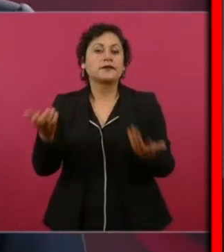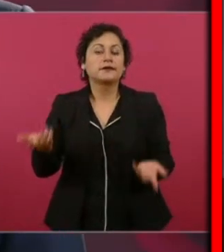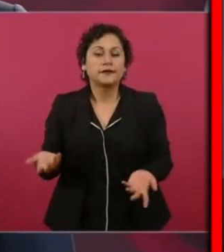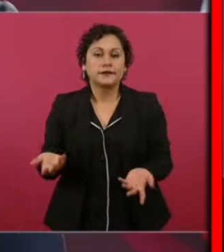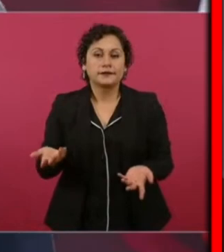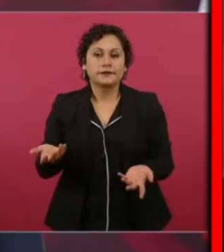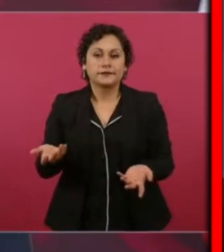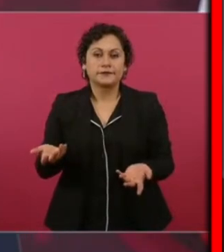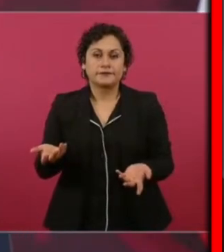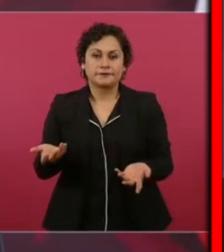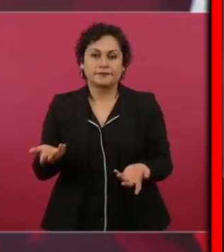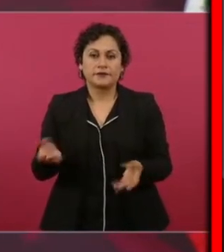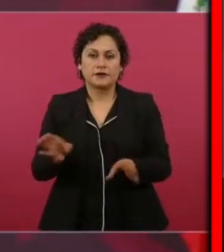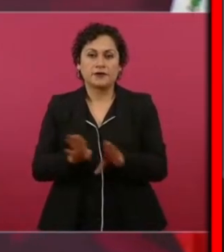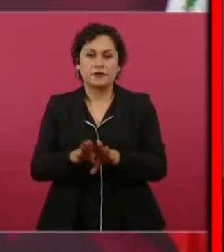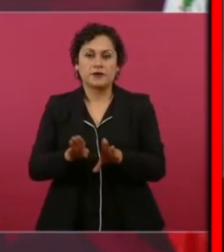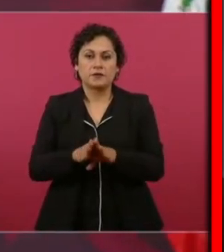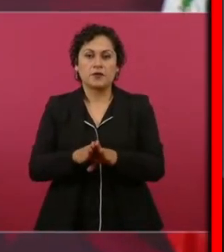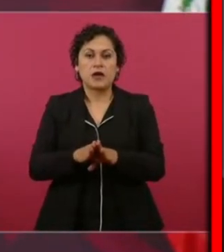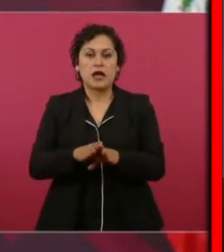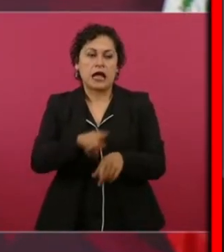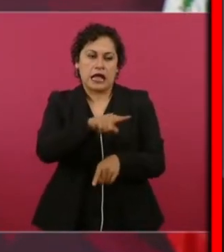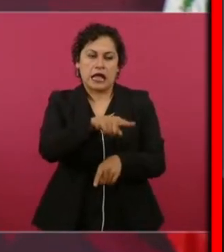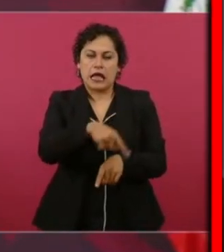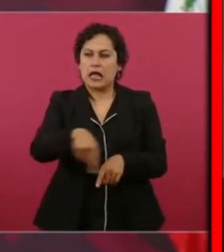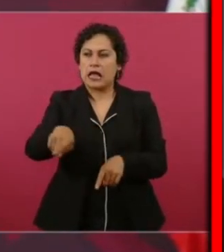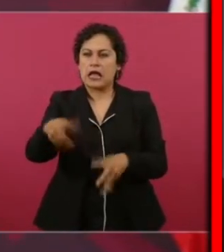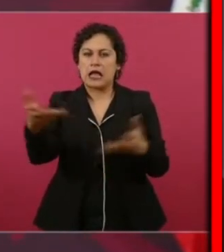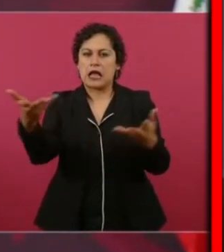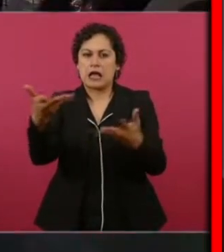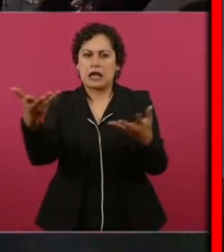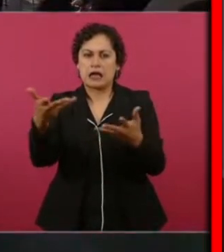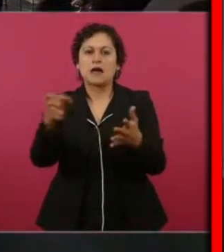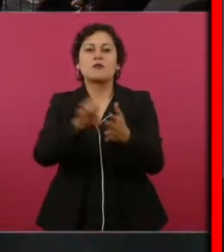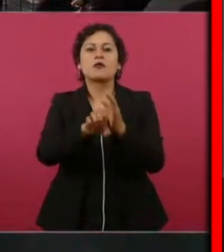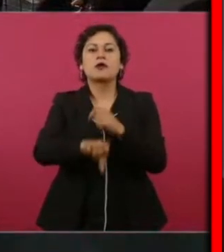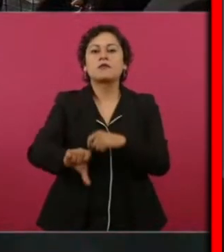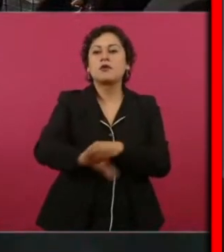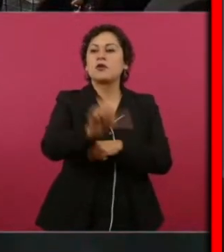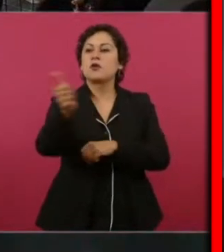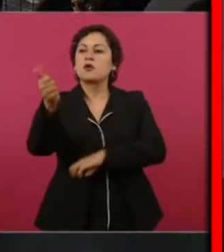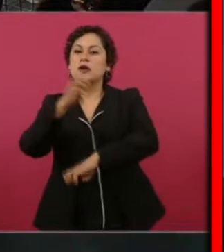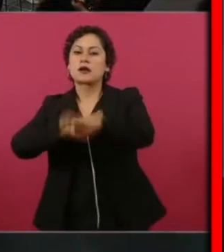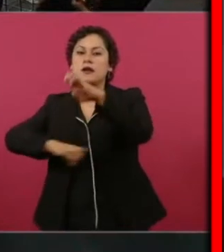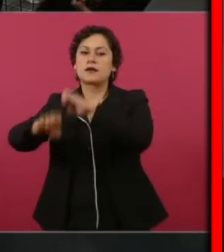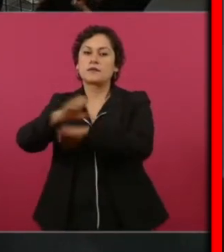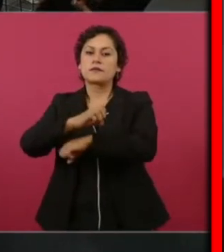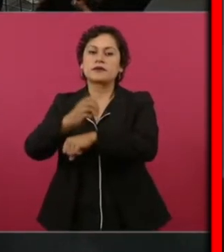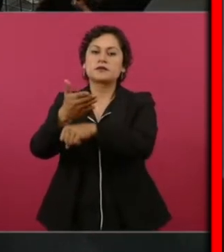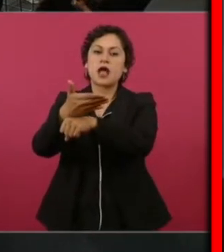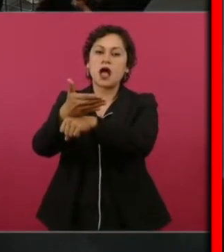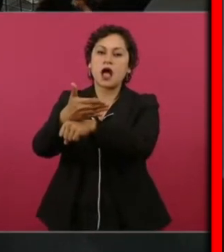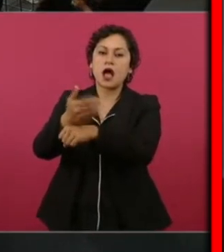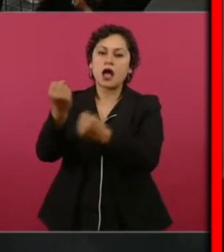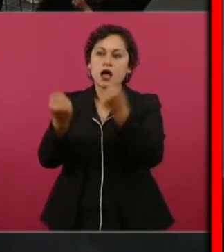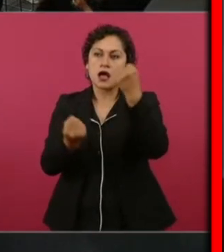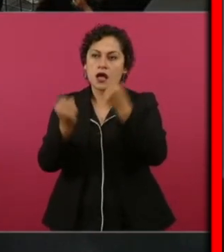la subrogación que las ambulancias no son del Issste